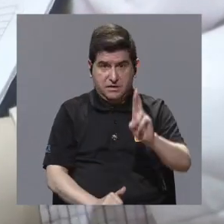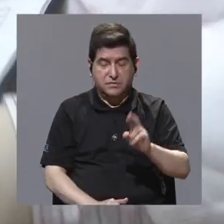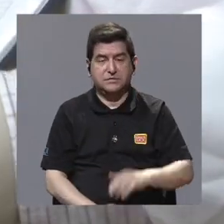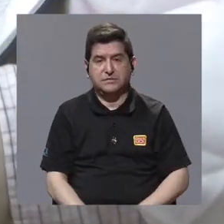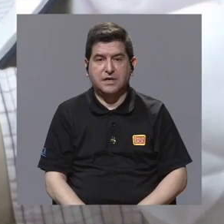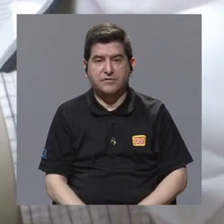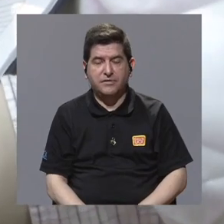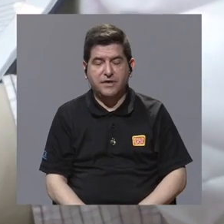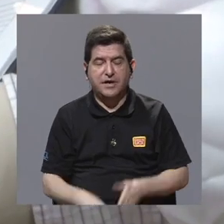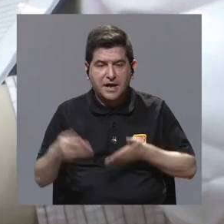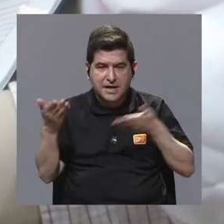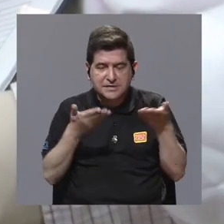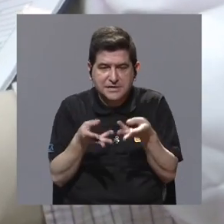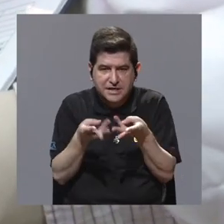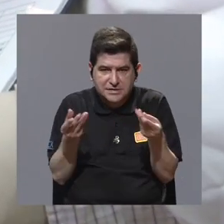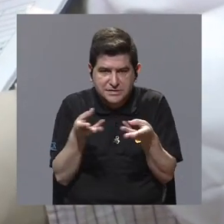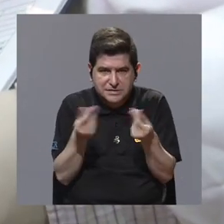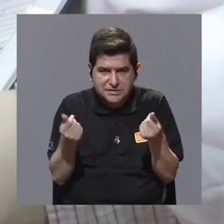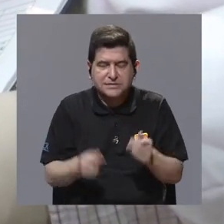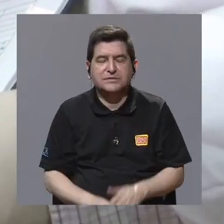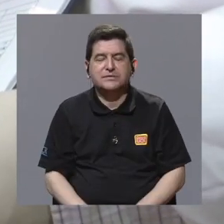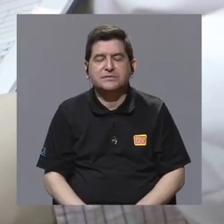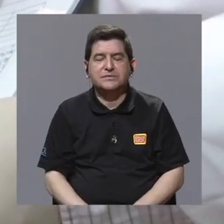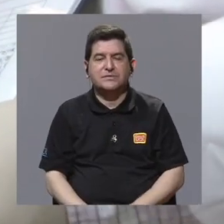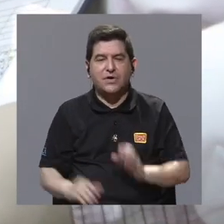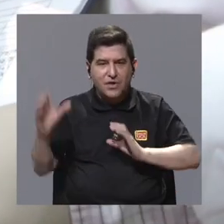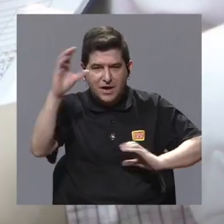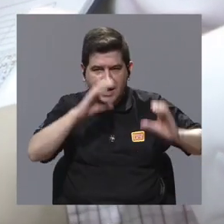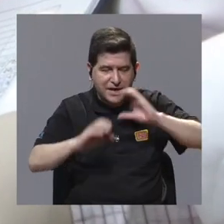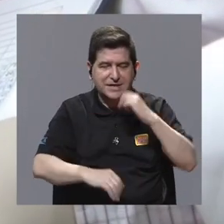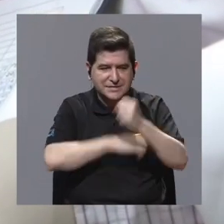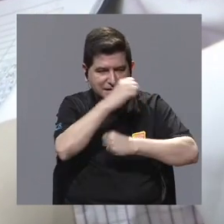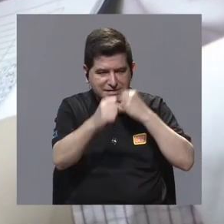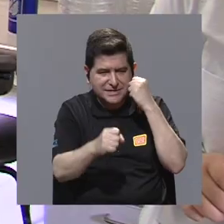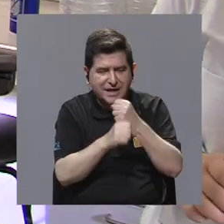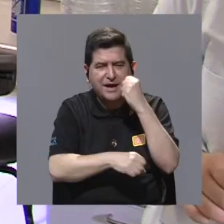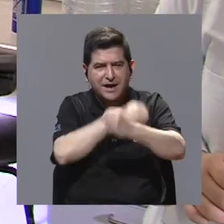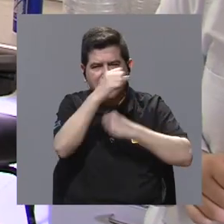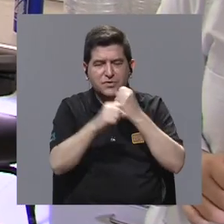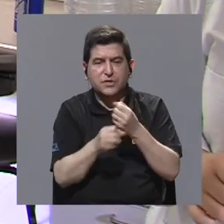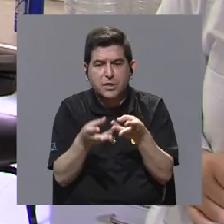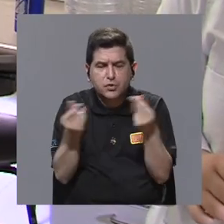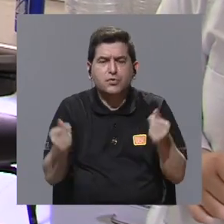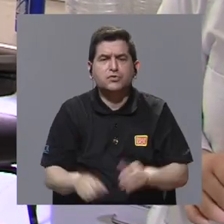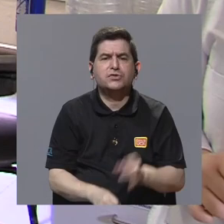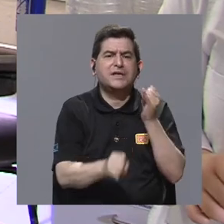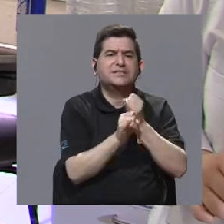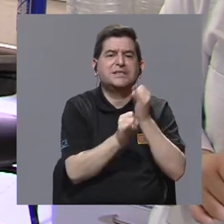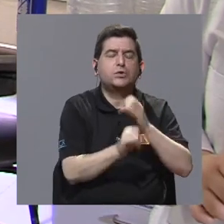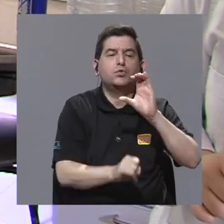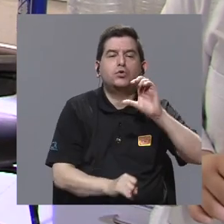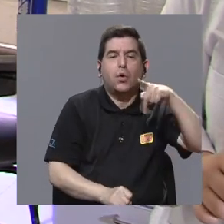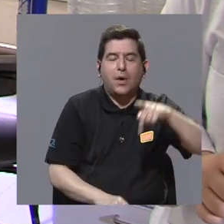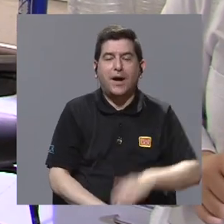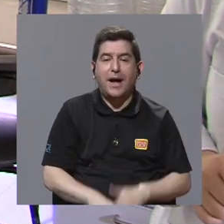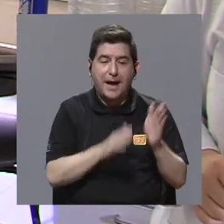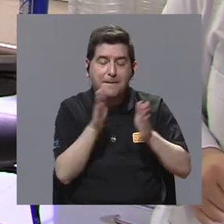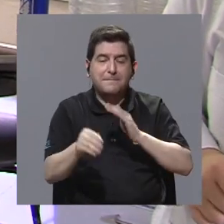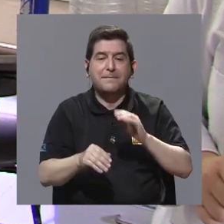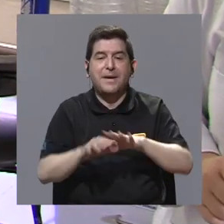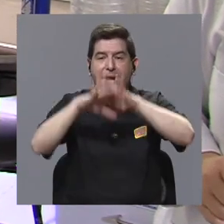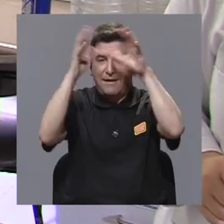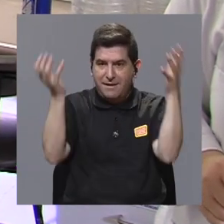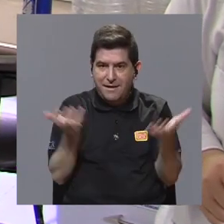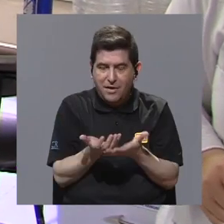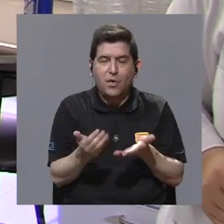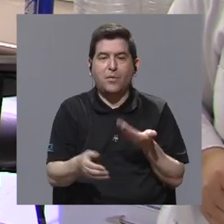costarricense de cómo la ciencia producida por el Instituto Clodomiro Picado durante décadas fue esencial para posicionar